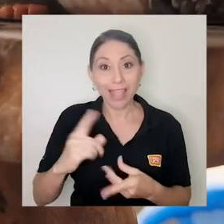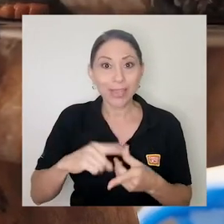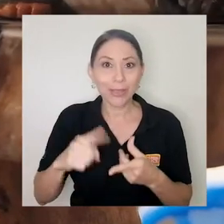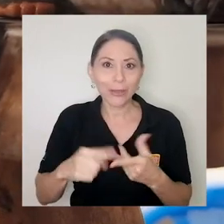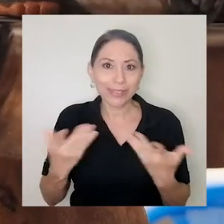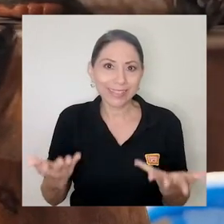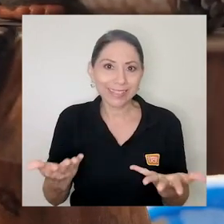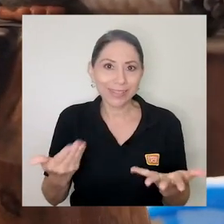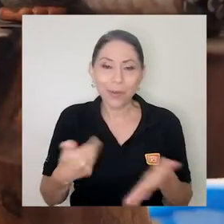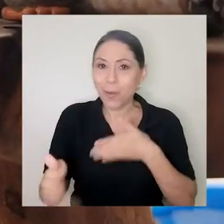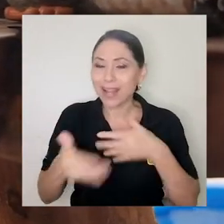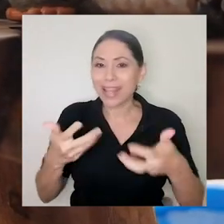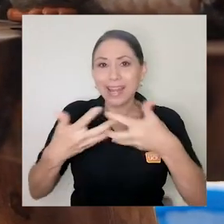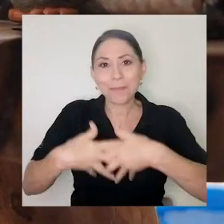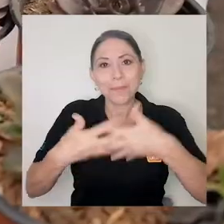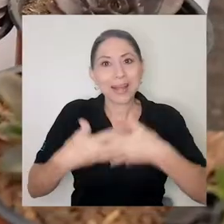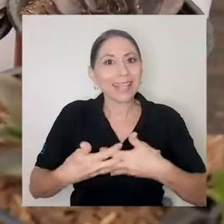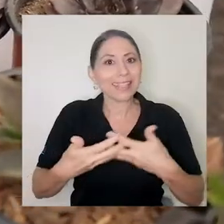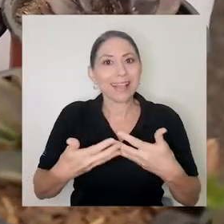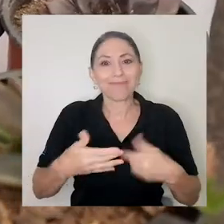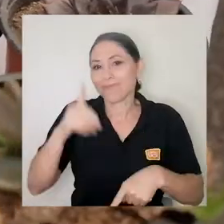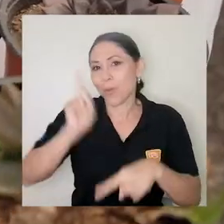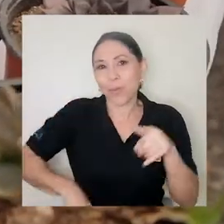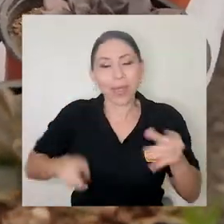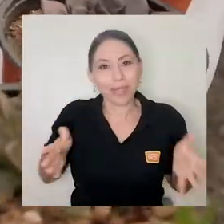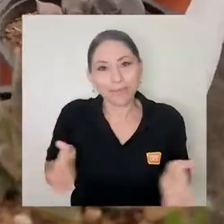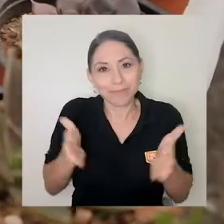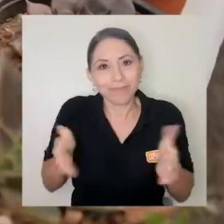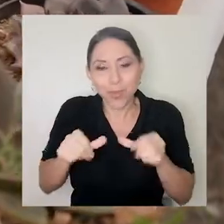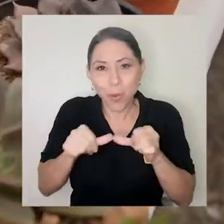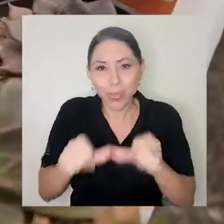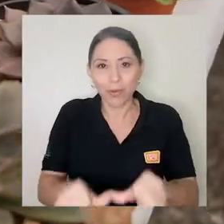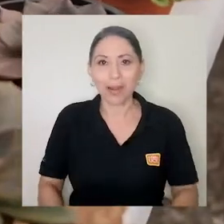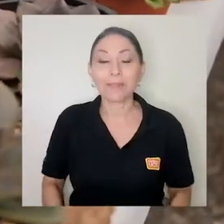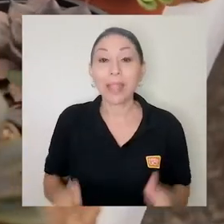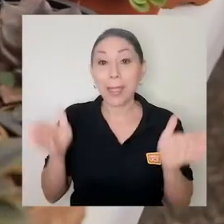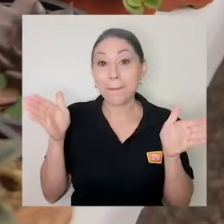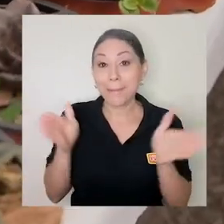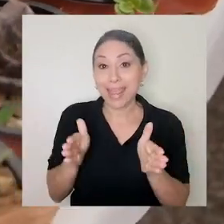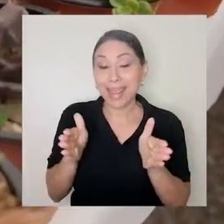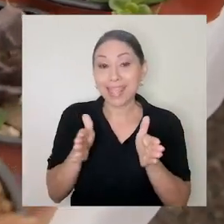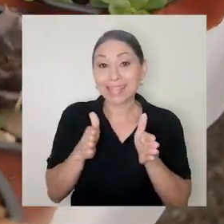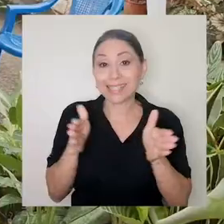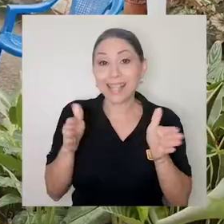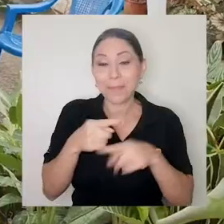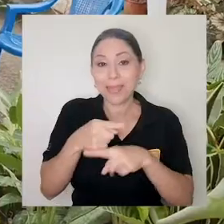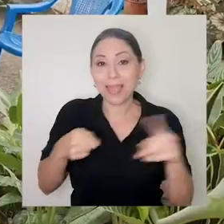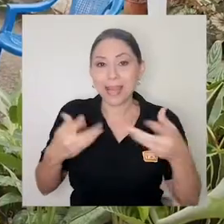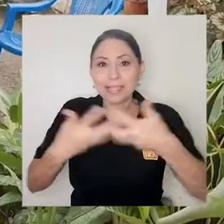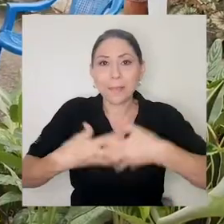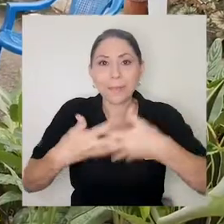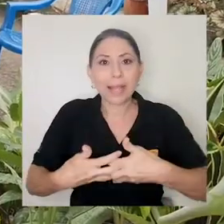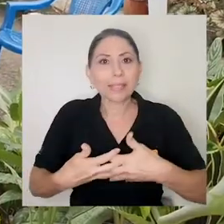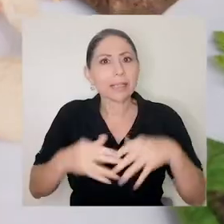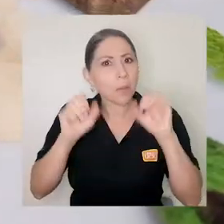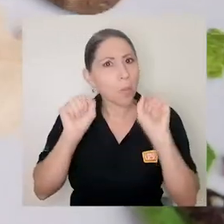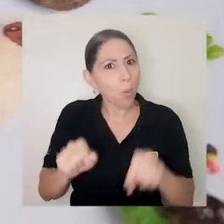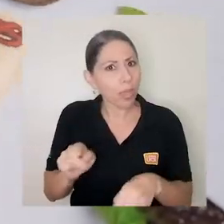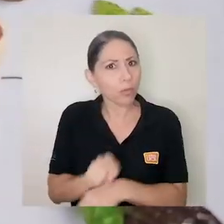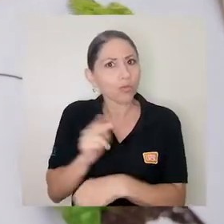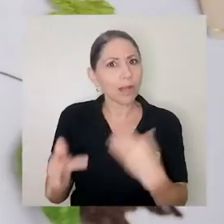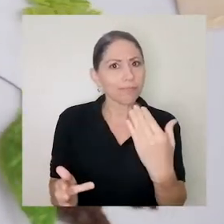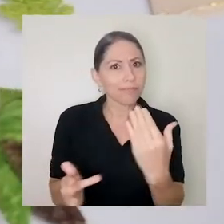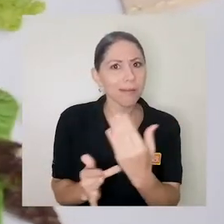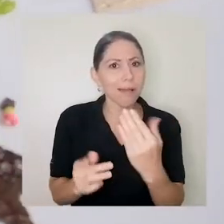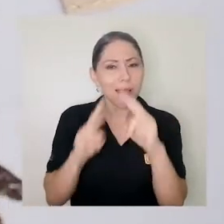gasolina cualquier tipo de empresa. Una de las herramientas que tienen las pequeñas y medianas empresas es la tecnología y los